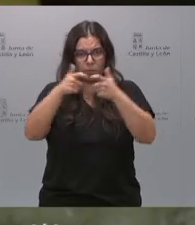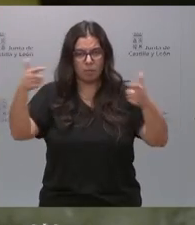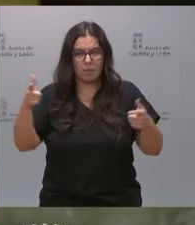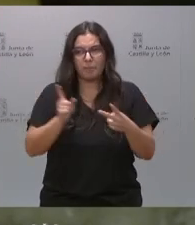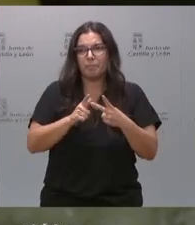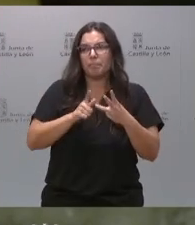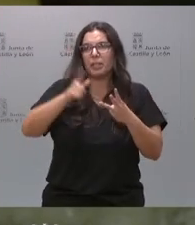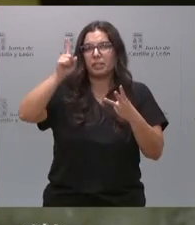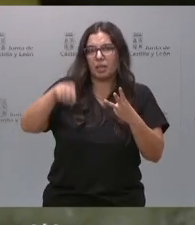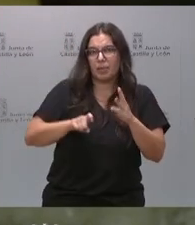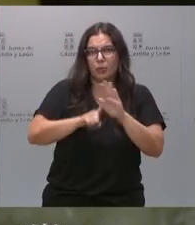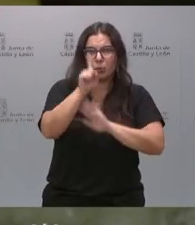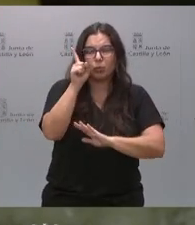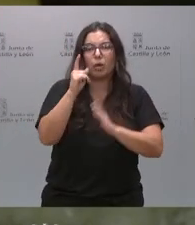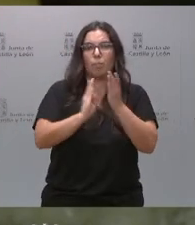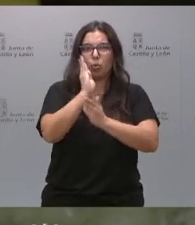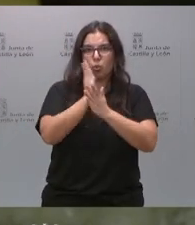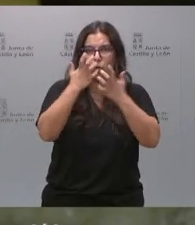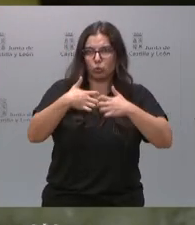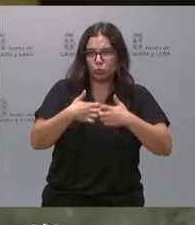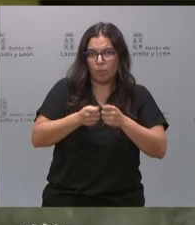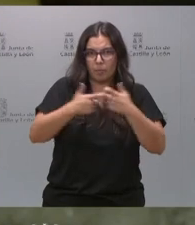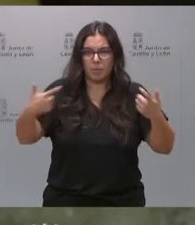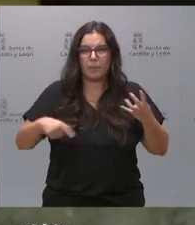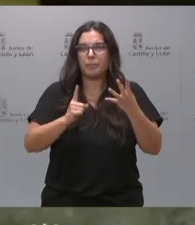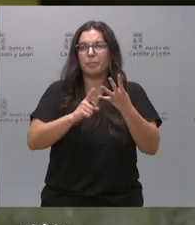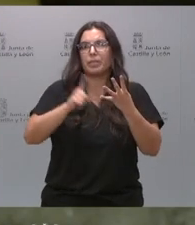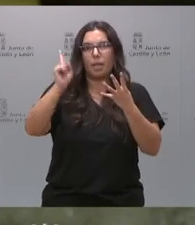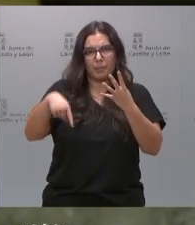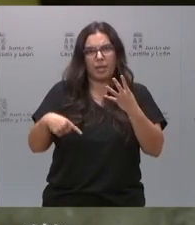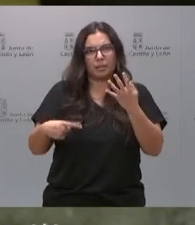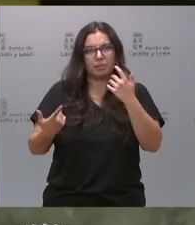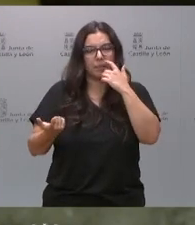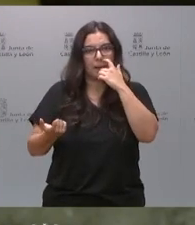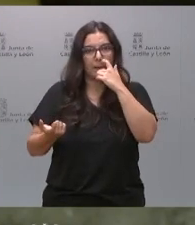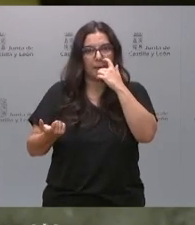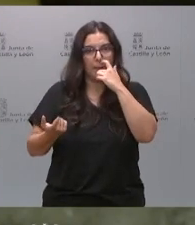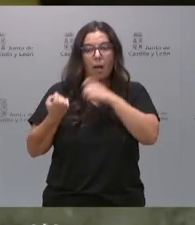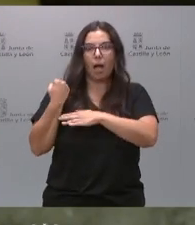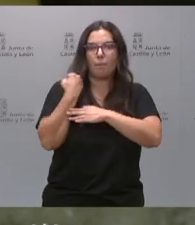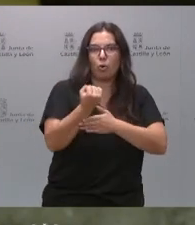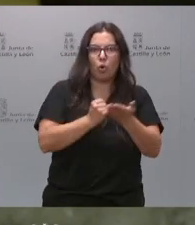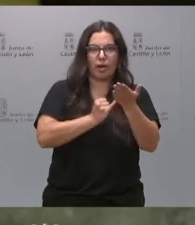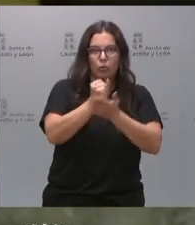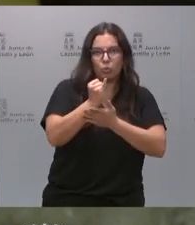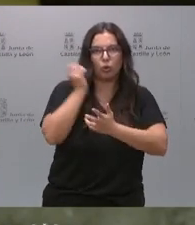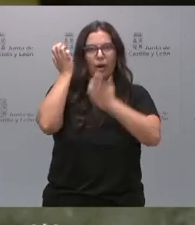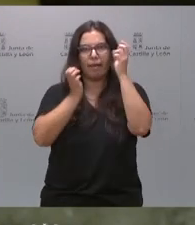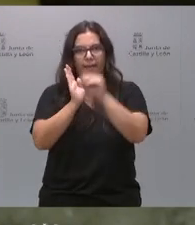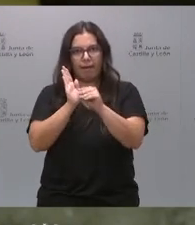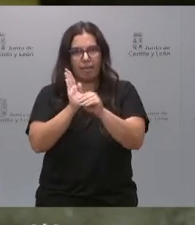hay un crecimiento en la producción industrial cómo hay un apoyo a los agricultores y ganaderos